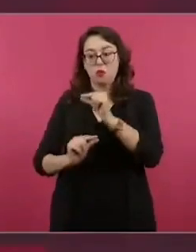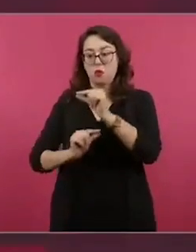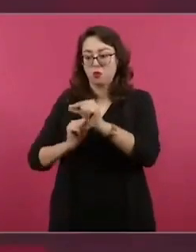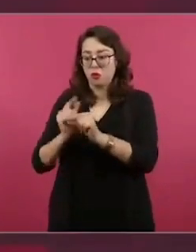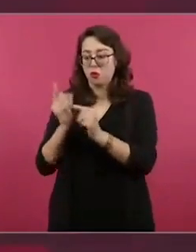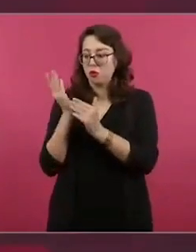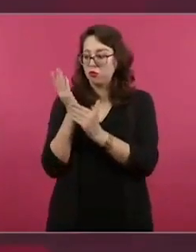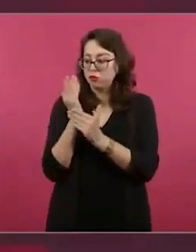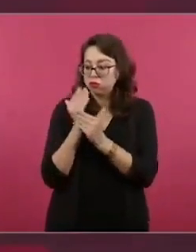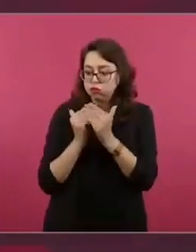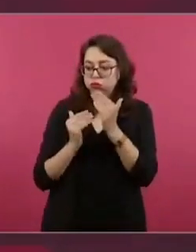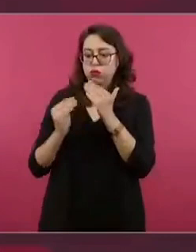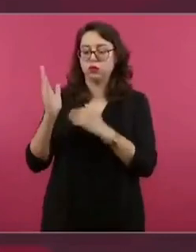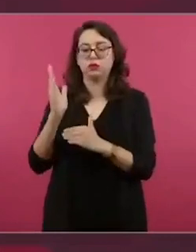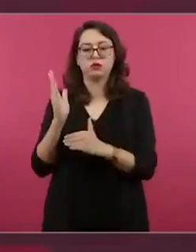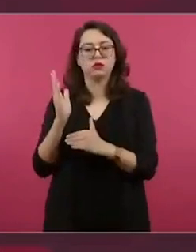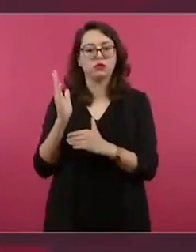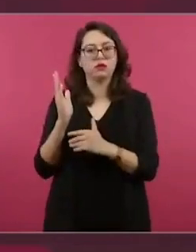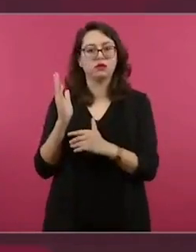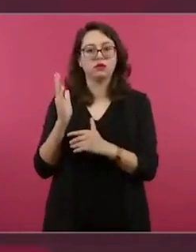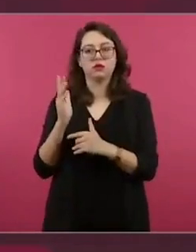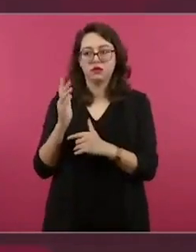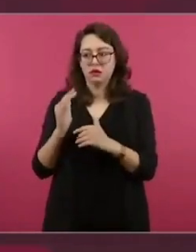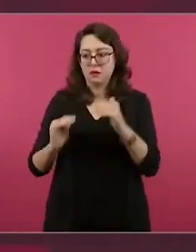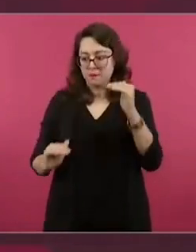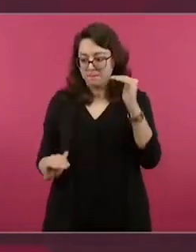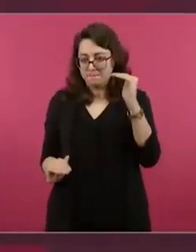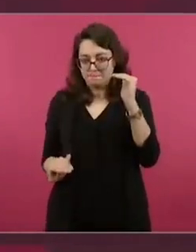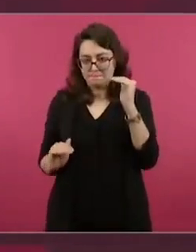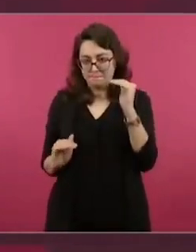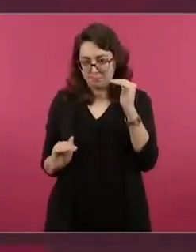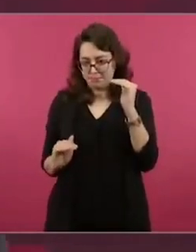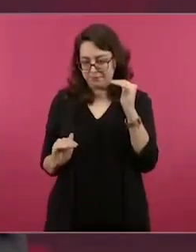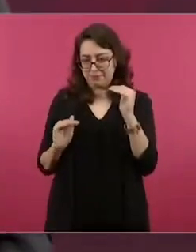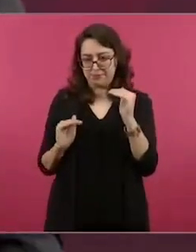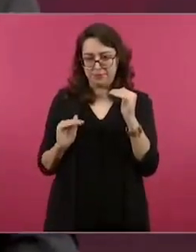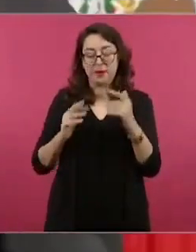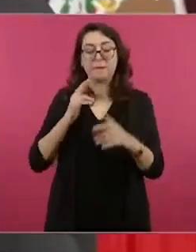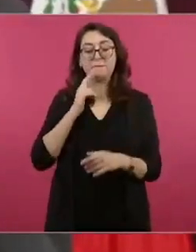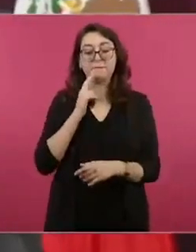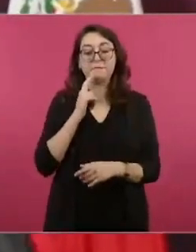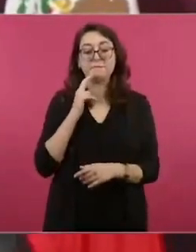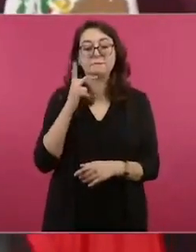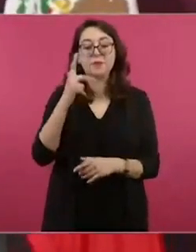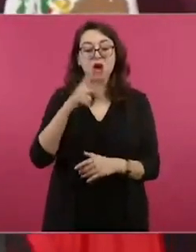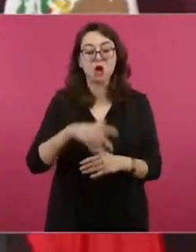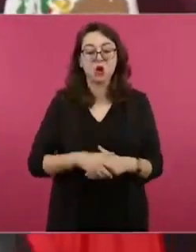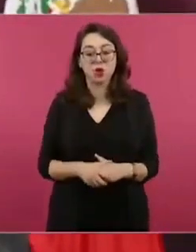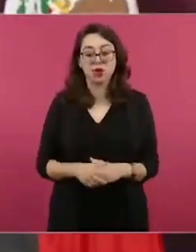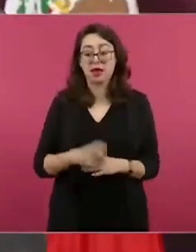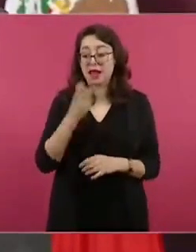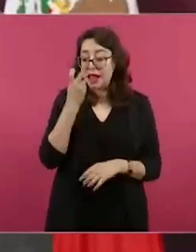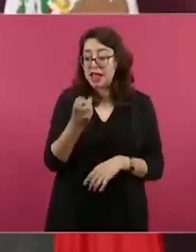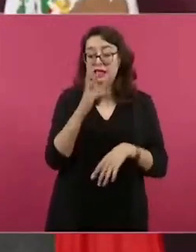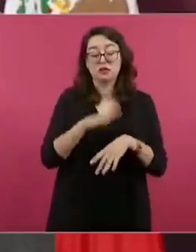todavía lo más importante es la reducción de la desigualdad